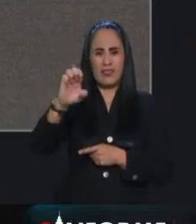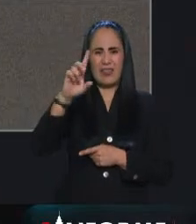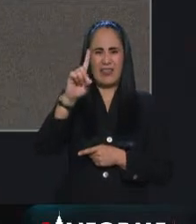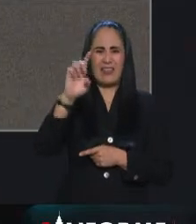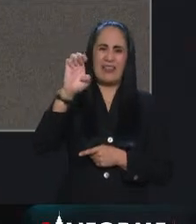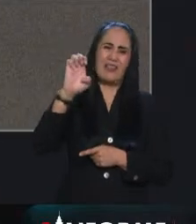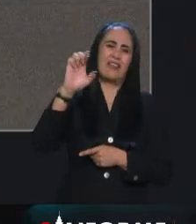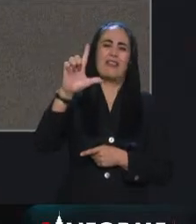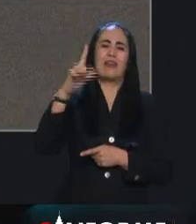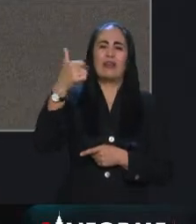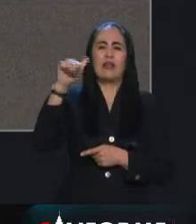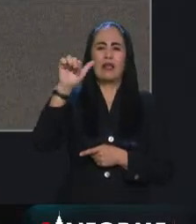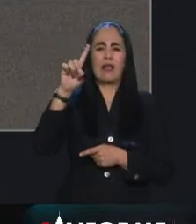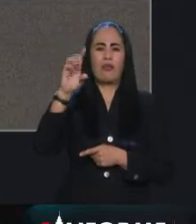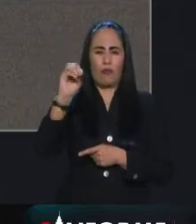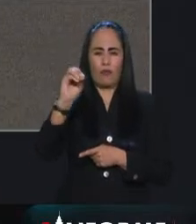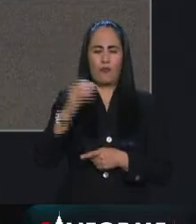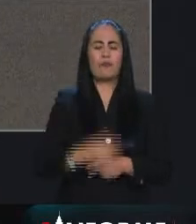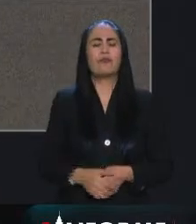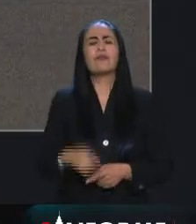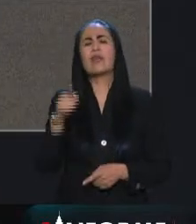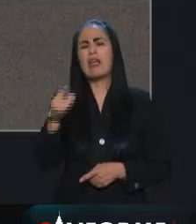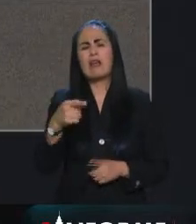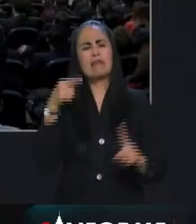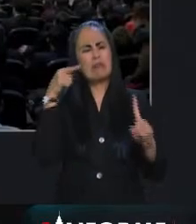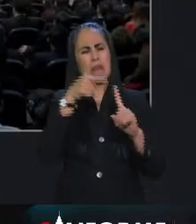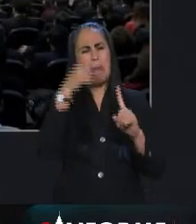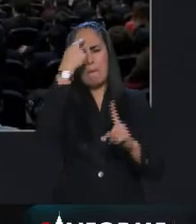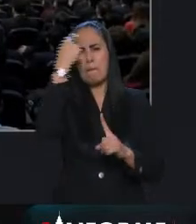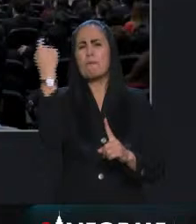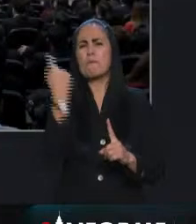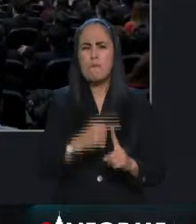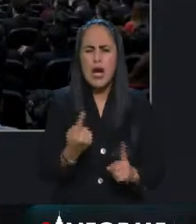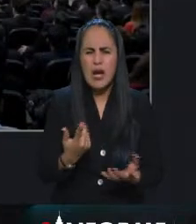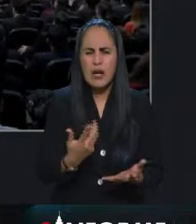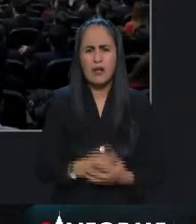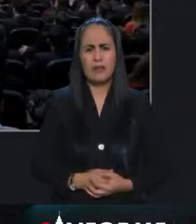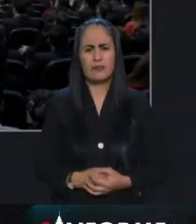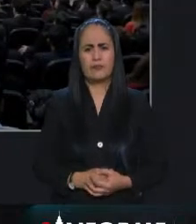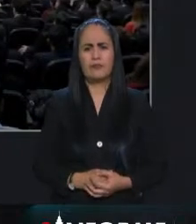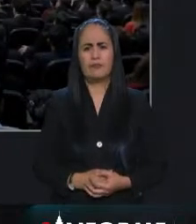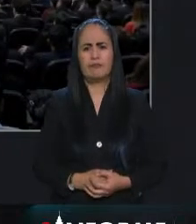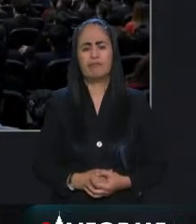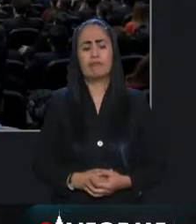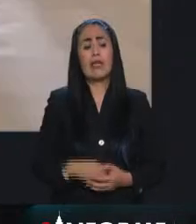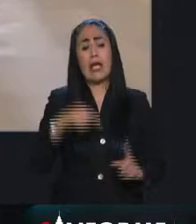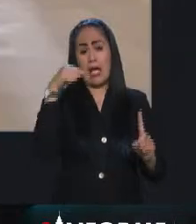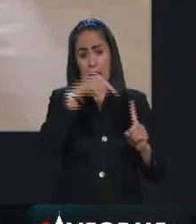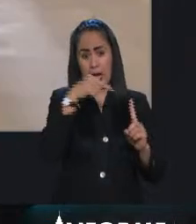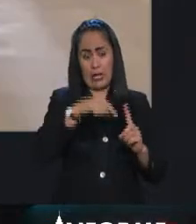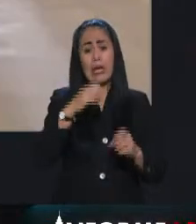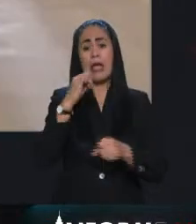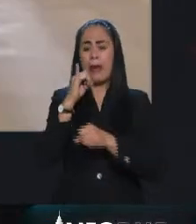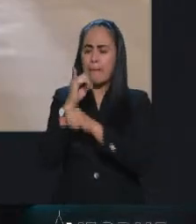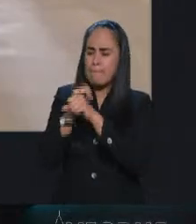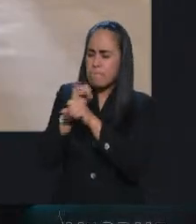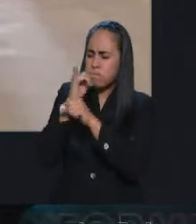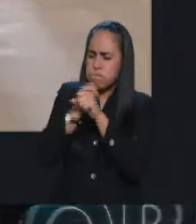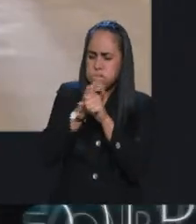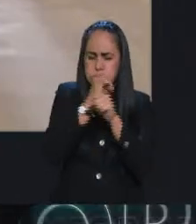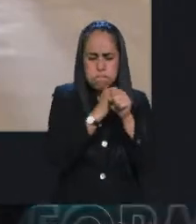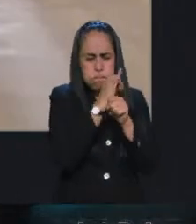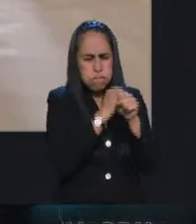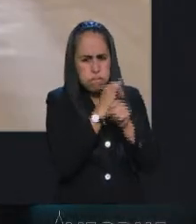pues lo que pretende es la... Pues está precisamente hacer una investigación que, según él dice, que ya